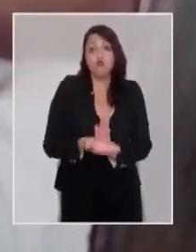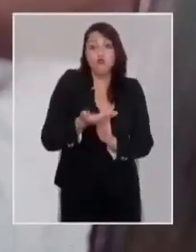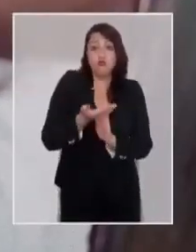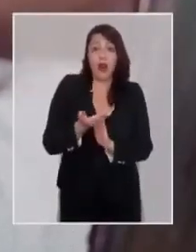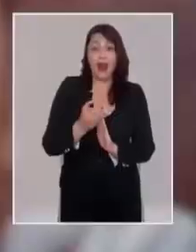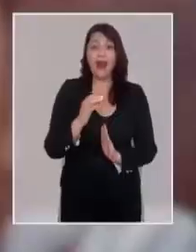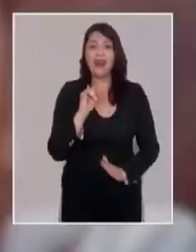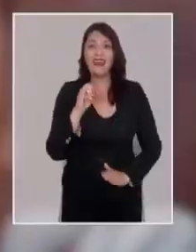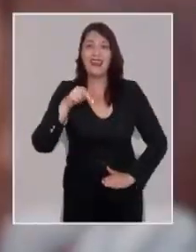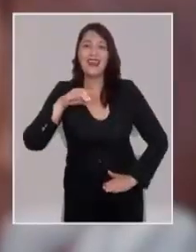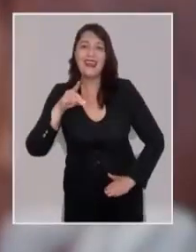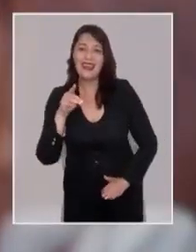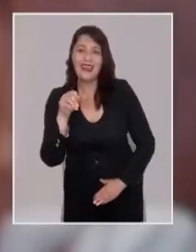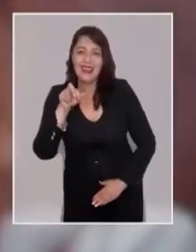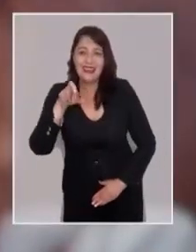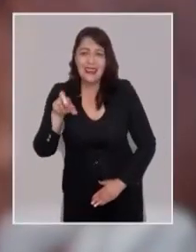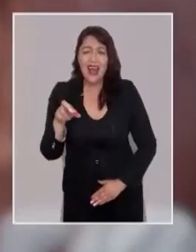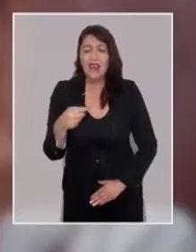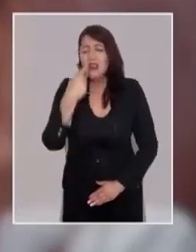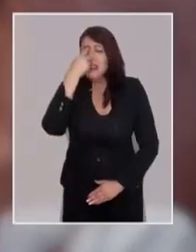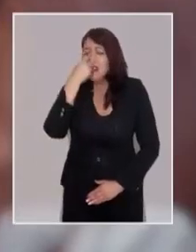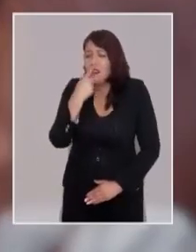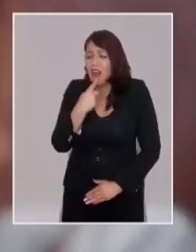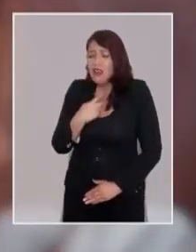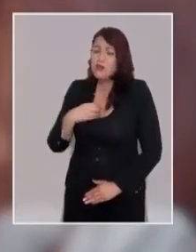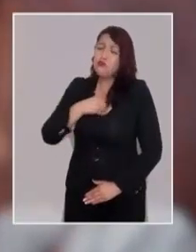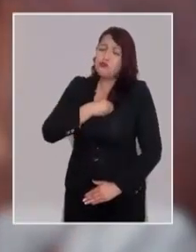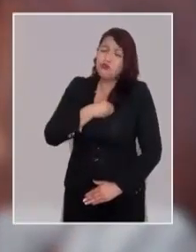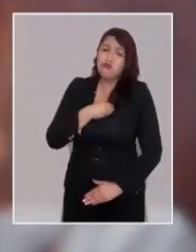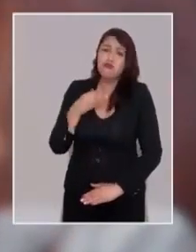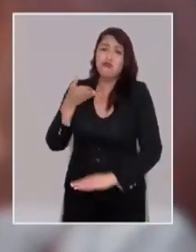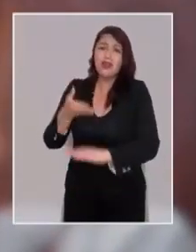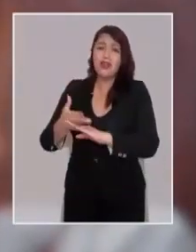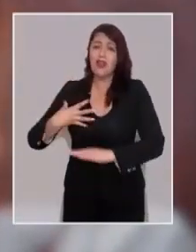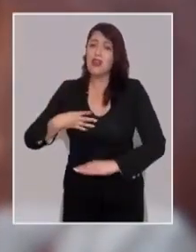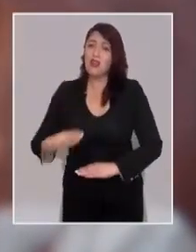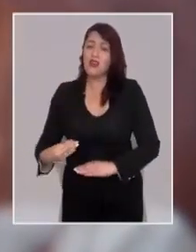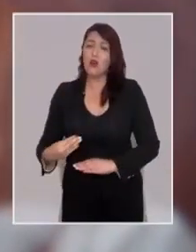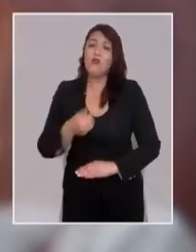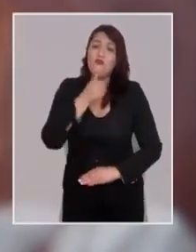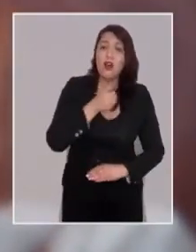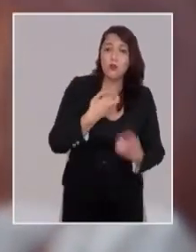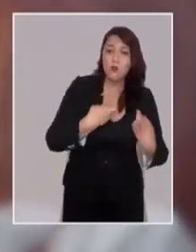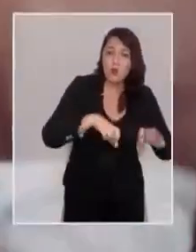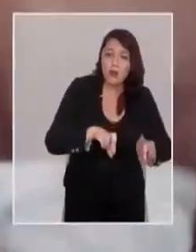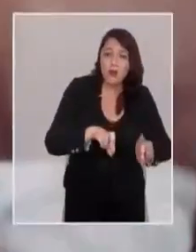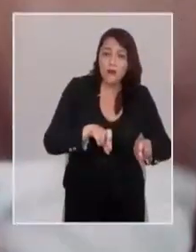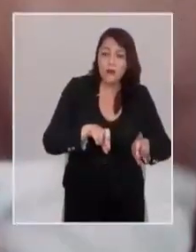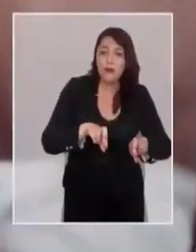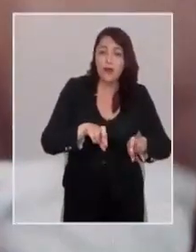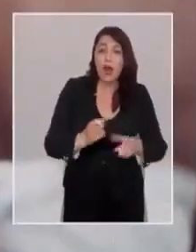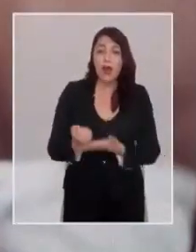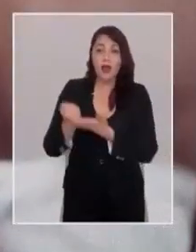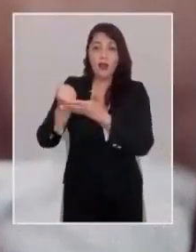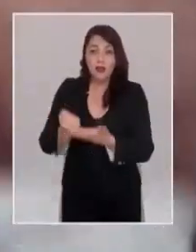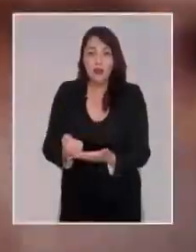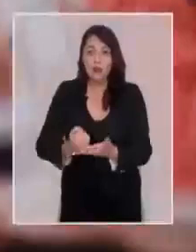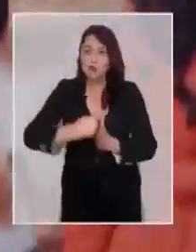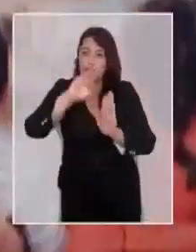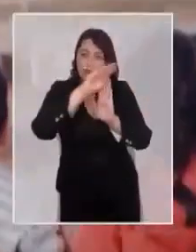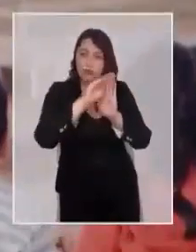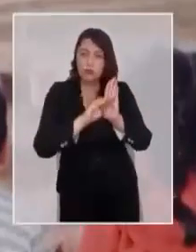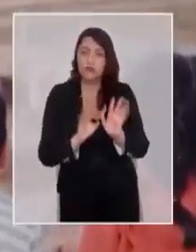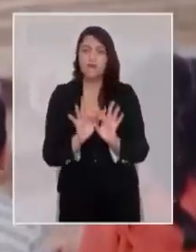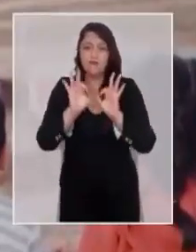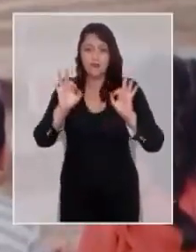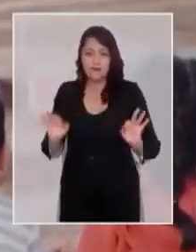financiamiento del INDAP. No hay tristeza más grande que ver a un hijo obligado a partir por falta de oportunidades. Por lo mismo, implementaremos